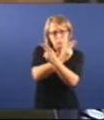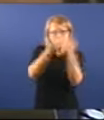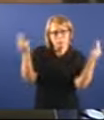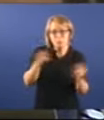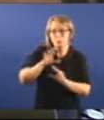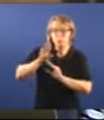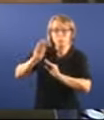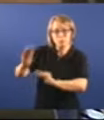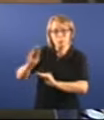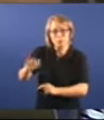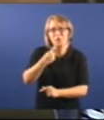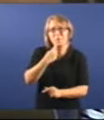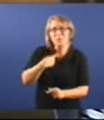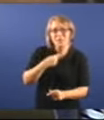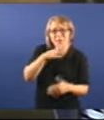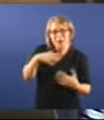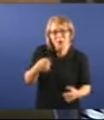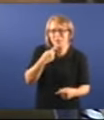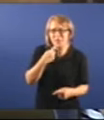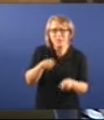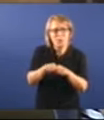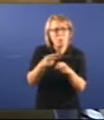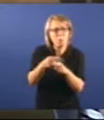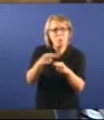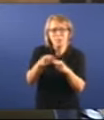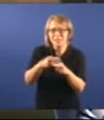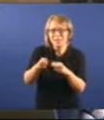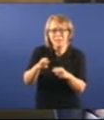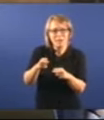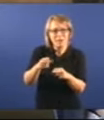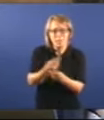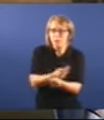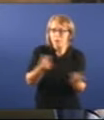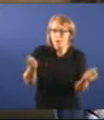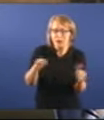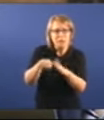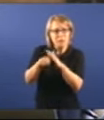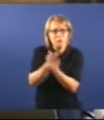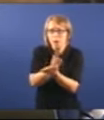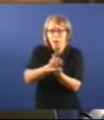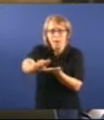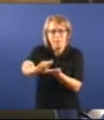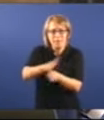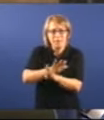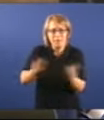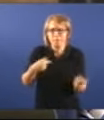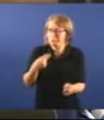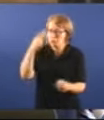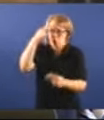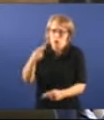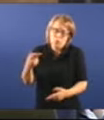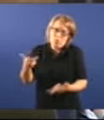E vostede dice di agora que quede despolitizar a súa xestión. E non yo vamos a tolerar, señor Feijó. Mire, é